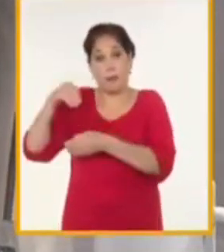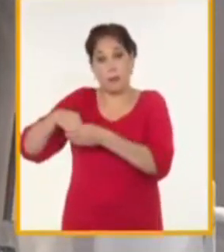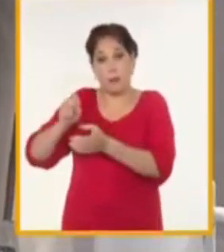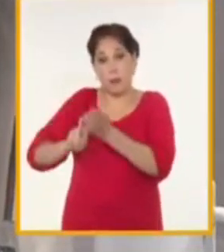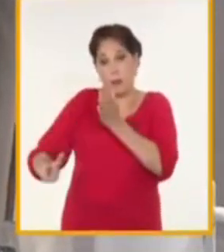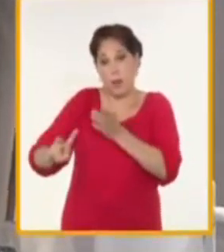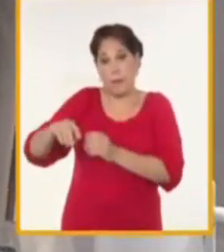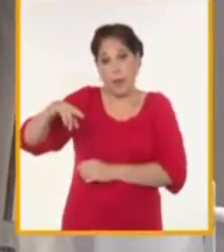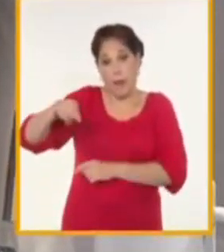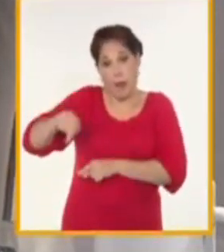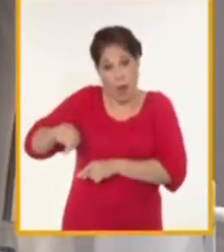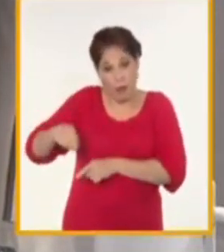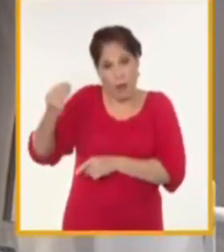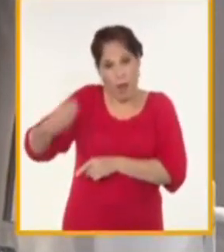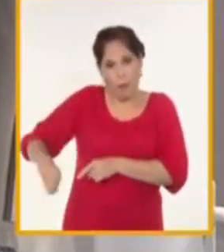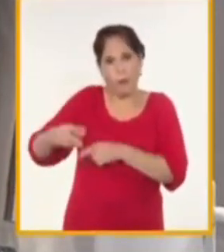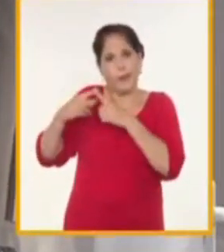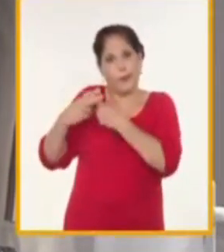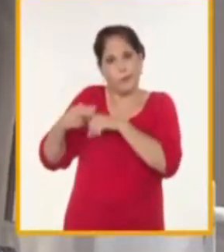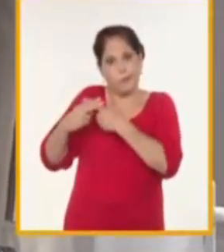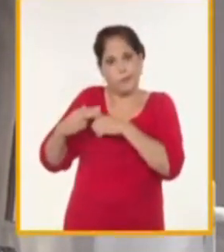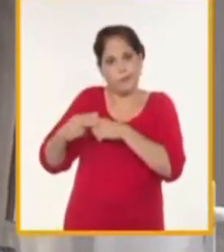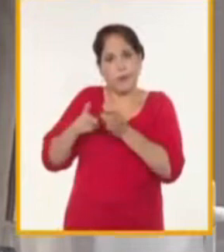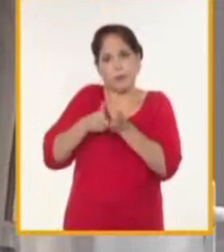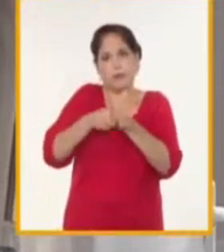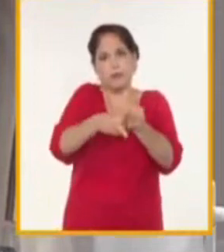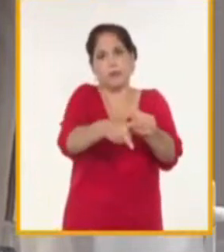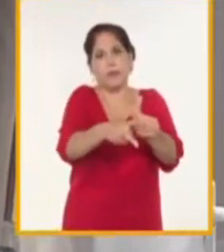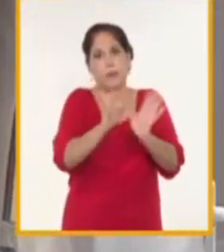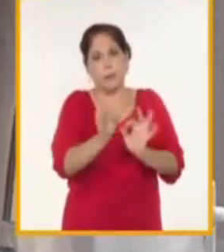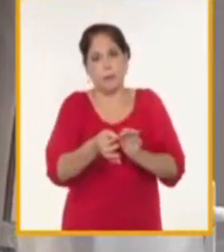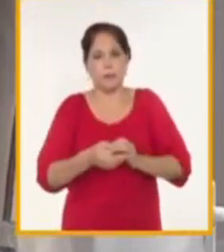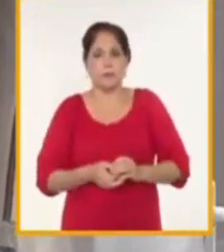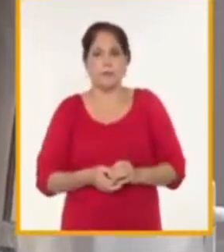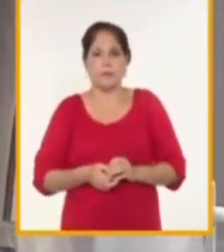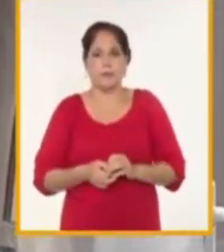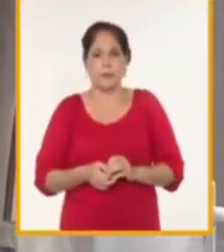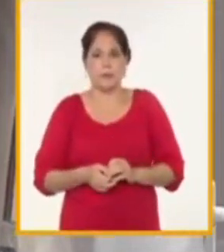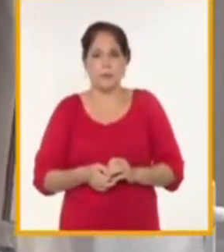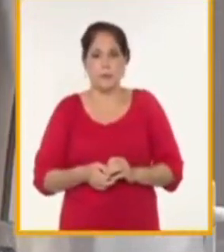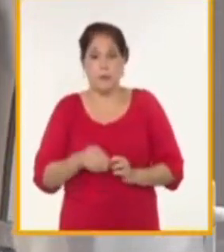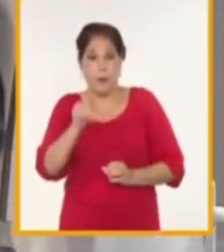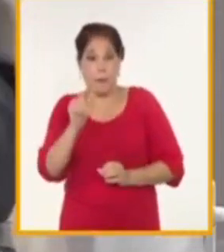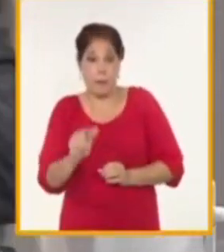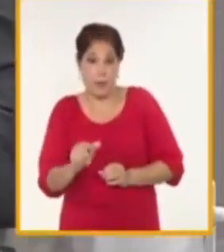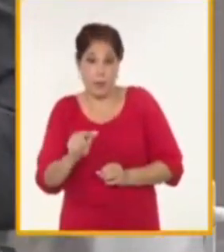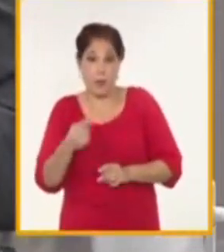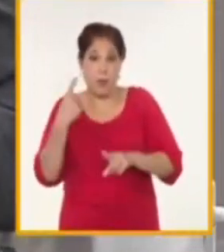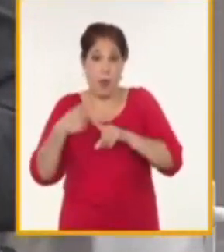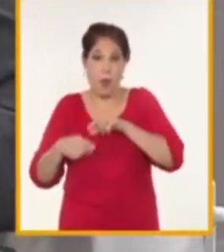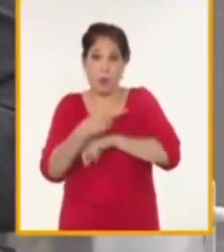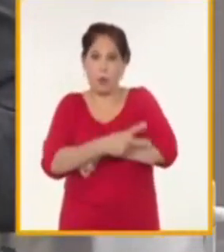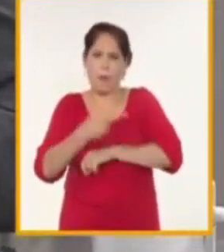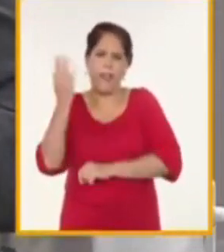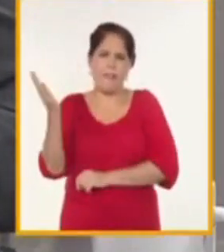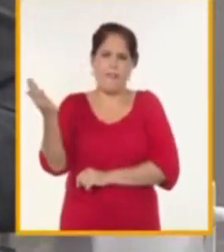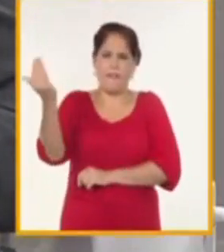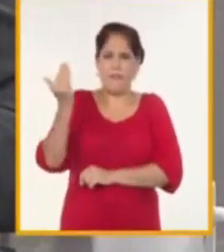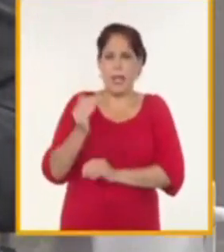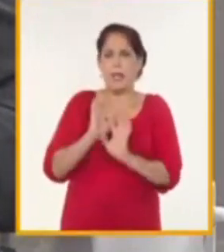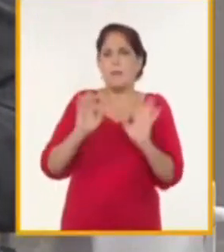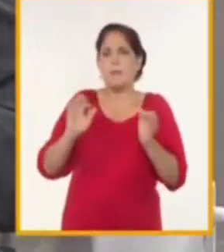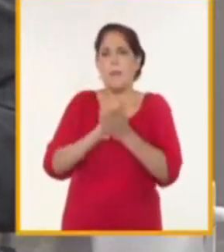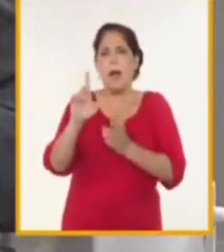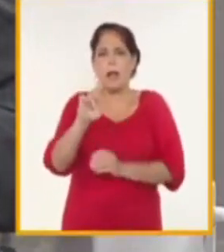desde Pinal del Río a la propia capital y es importante señalar que estas inversiones no van a ser exclusivamente para la zona especial